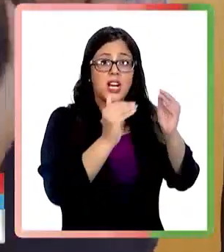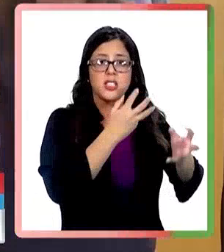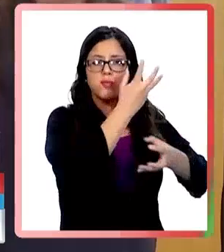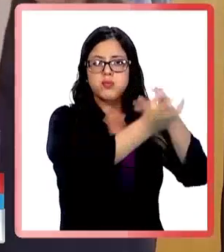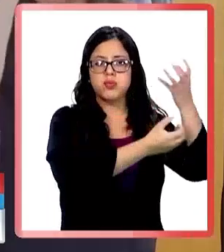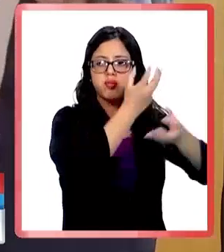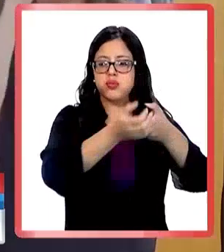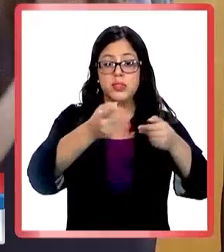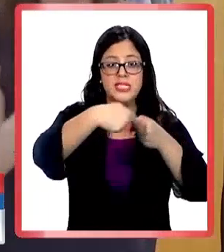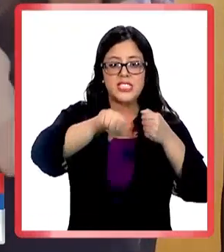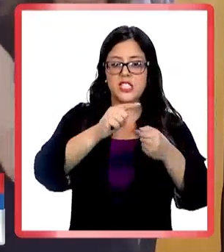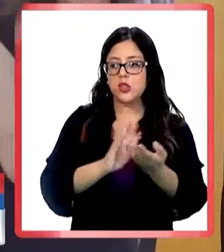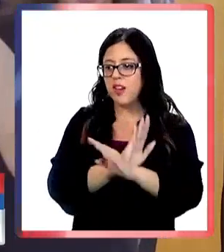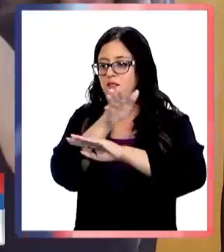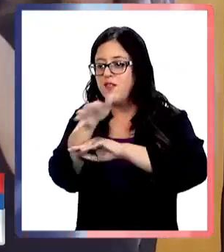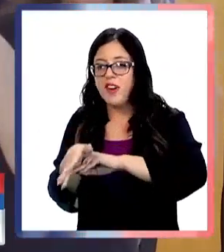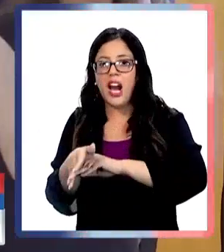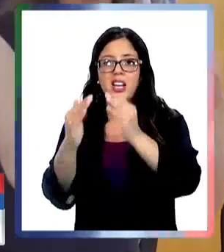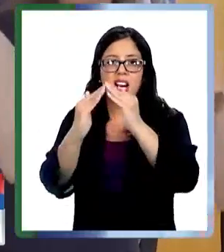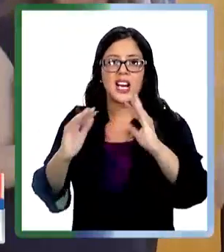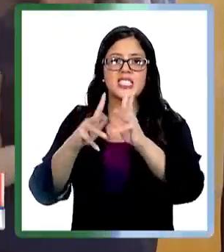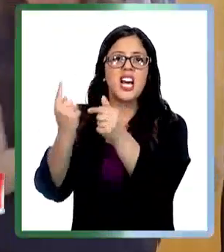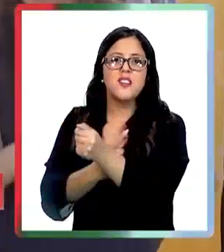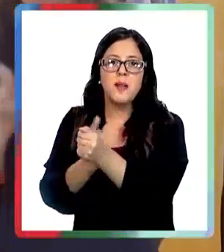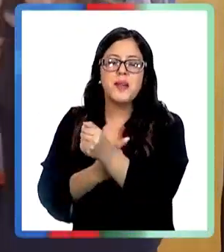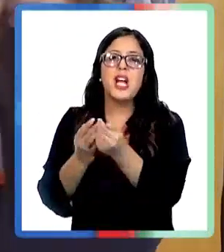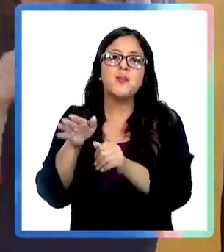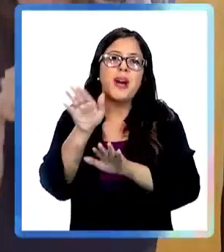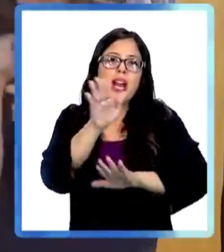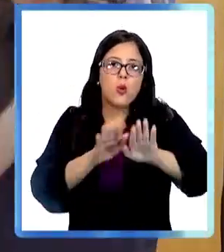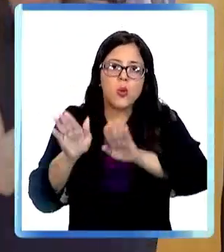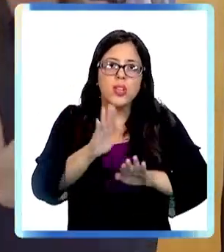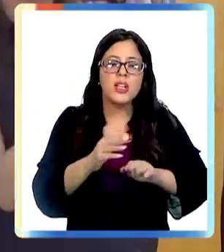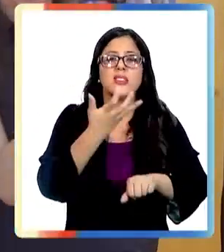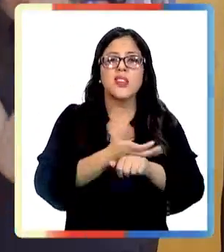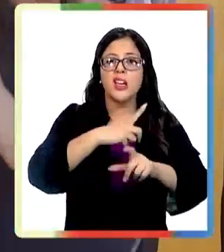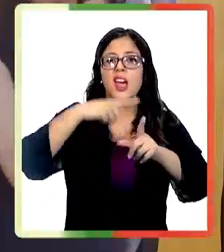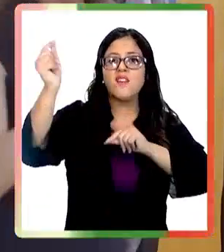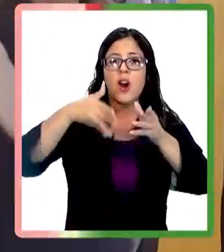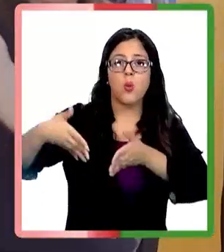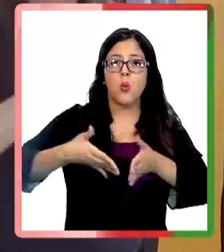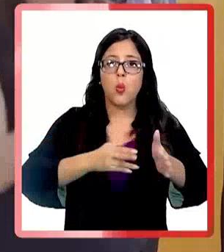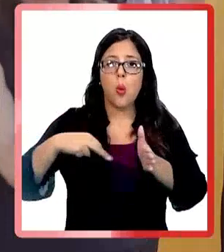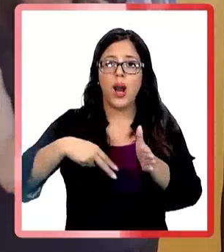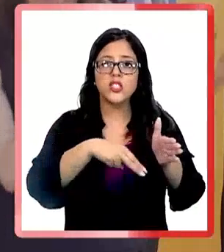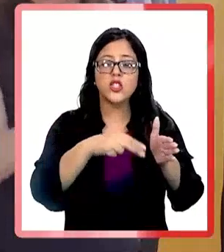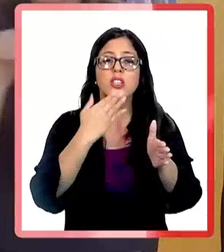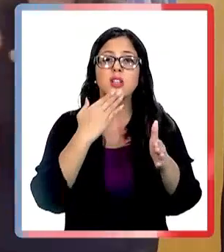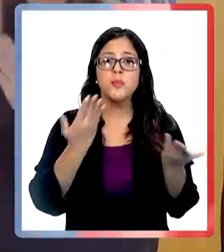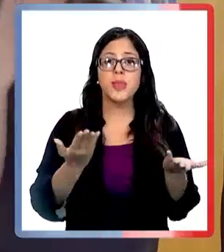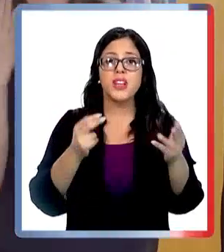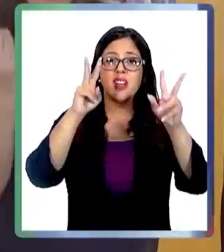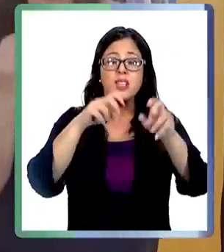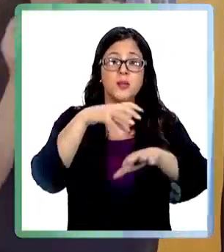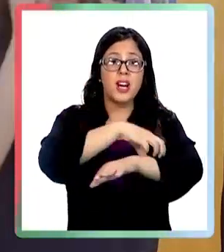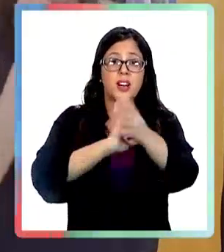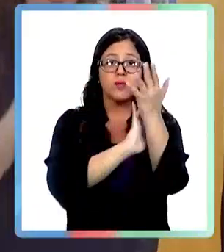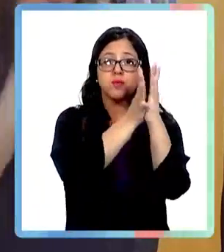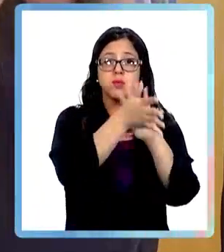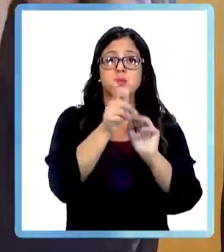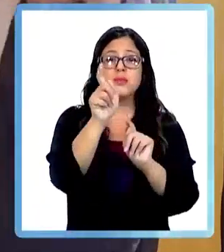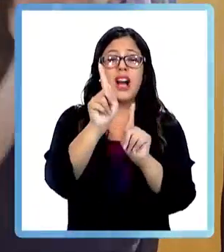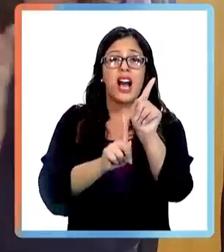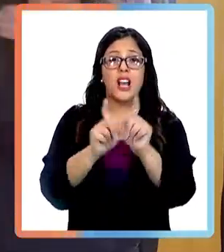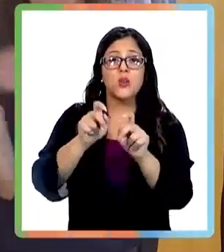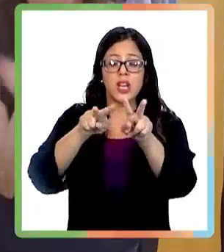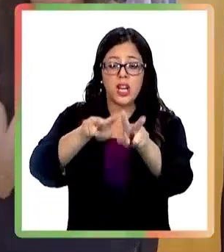noche, se mueven de una casa a los familiares en búsqueda de unos mejores para resguardo. Hay evacuaciones. Incluso en el